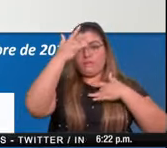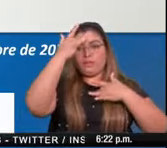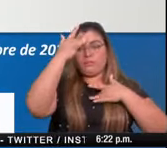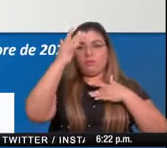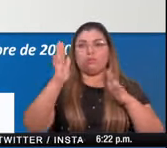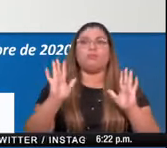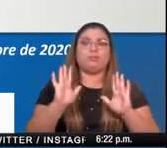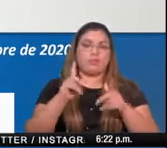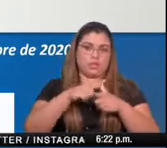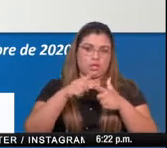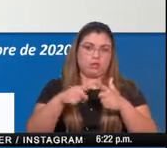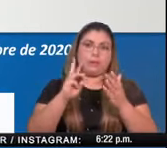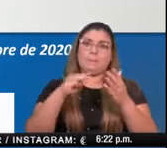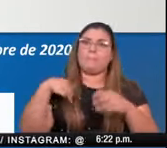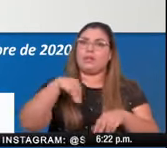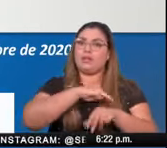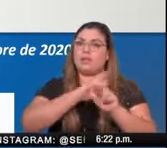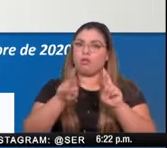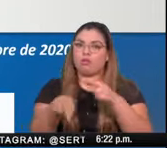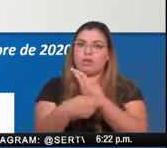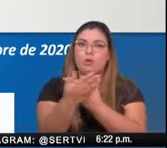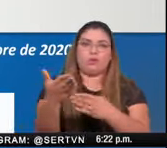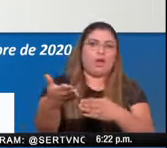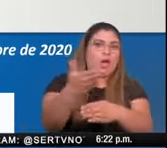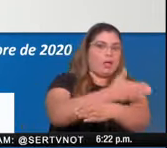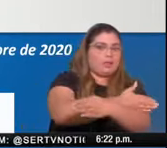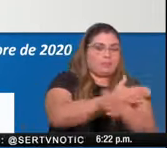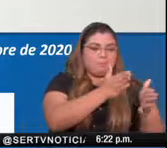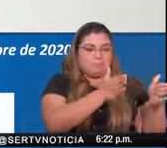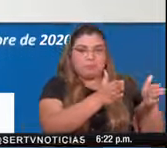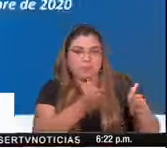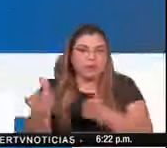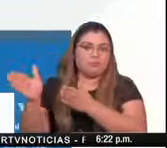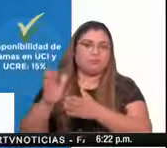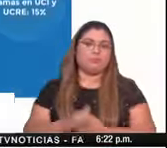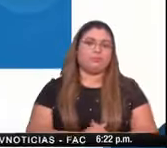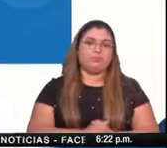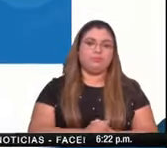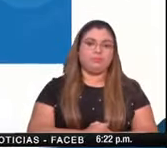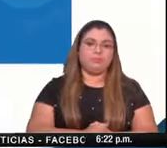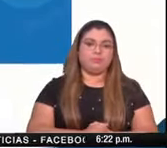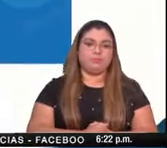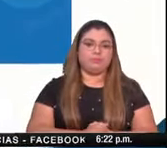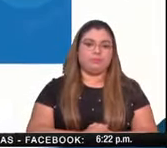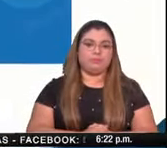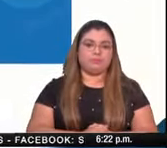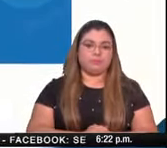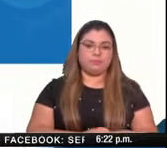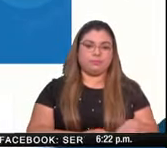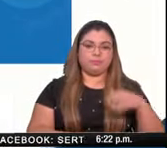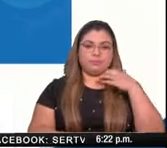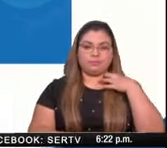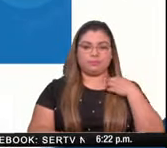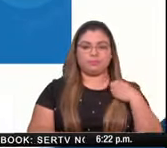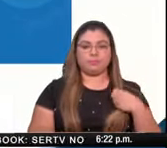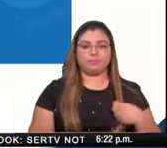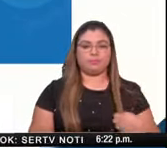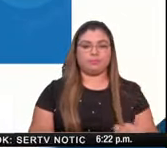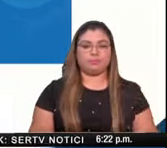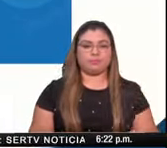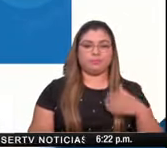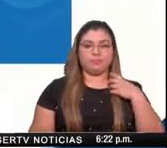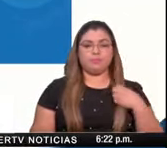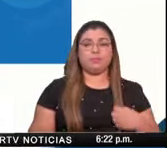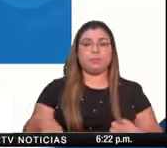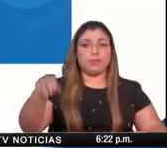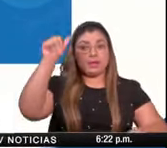contingencia que vamos a presentar en el día de hoy recordemos que tenemos indicadores que se han